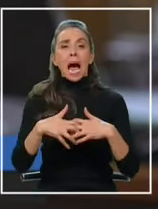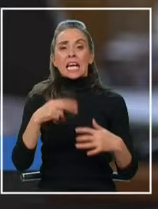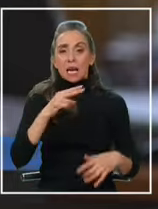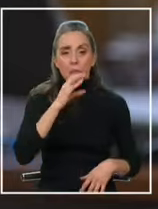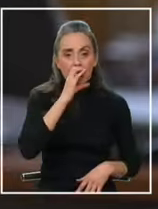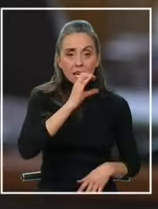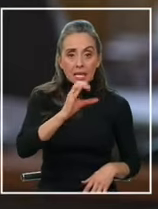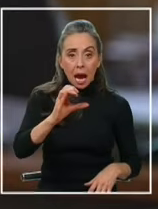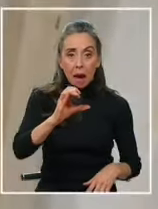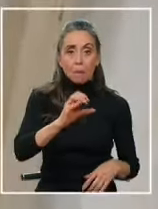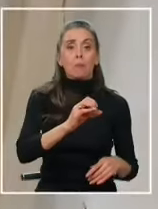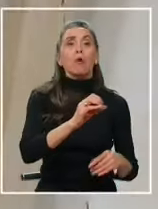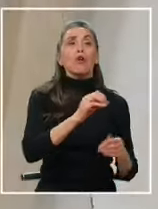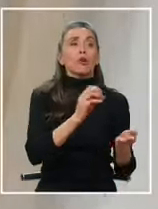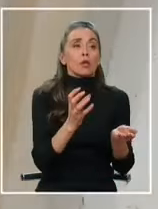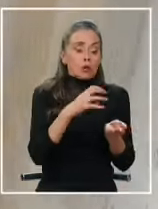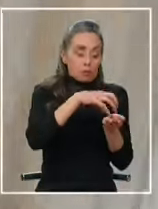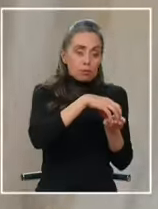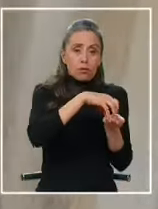estaba destinado a Europa